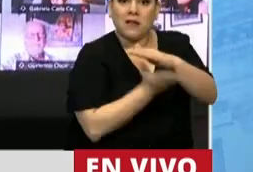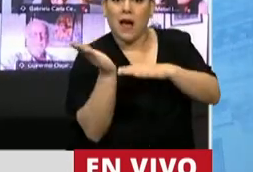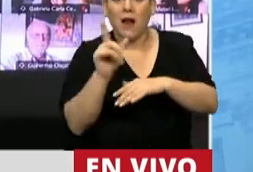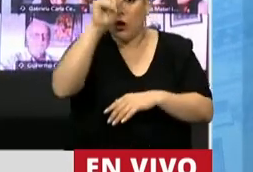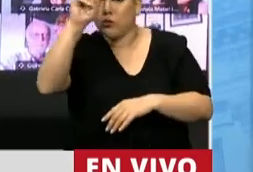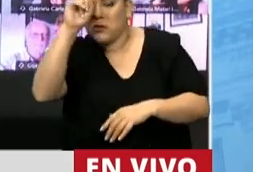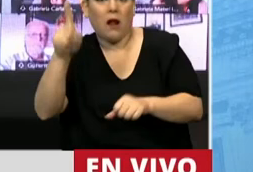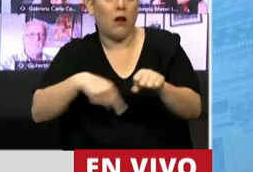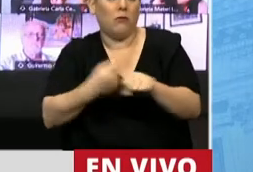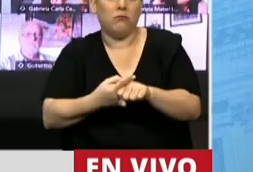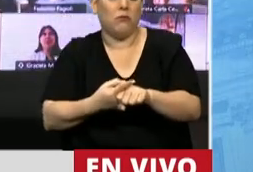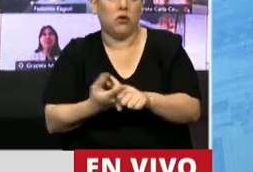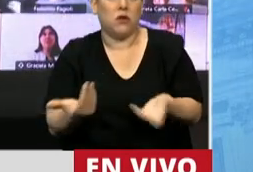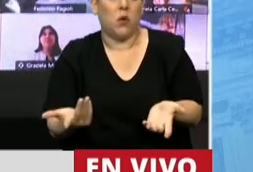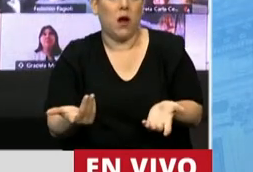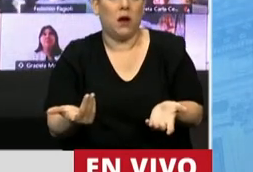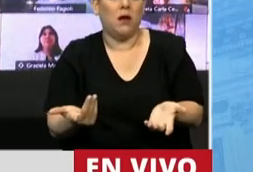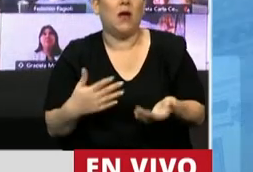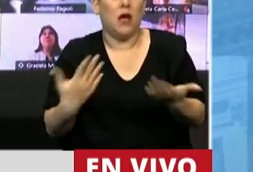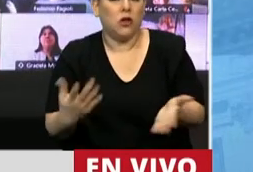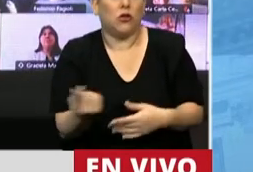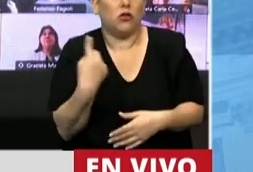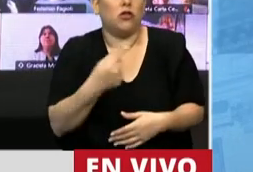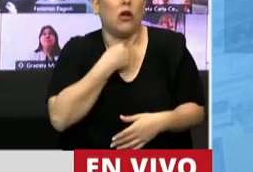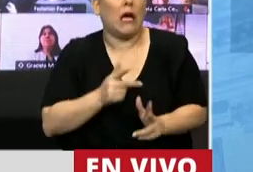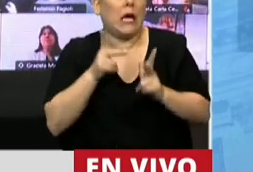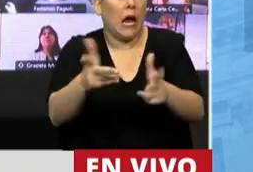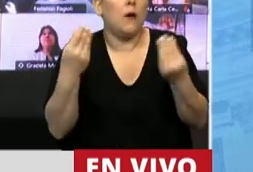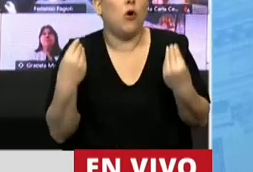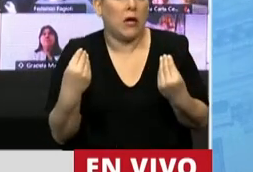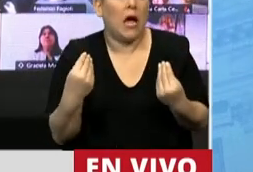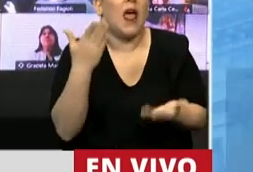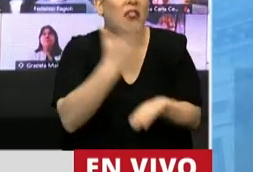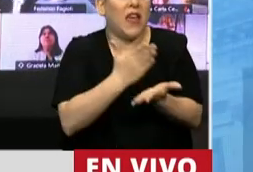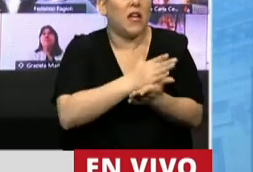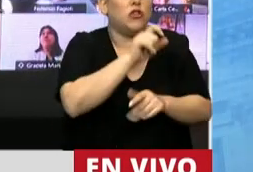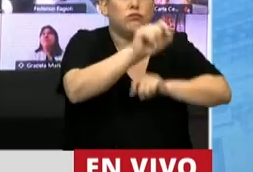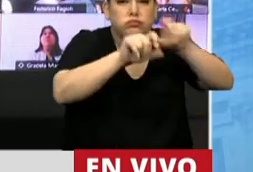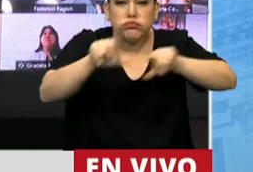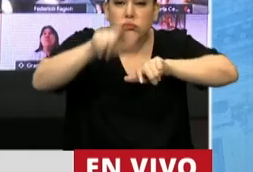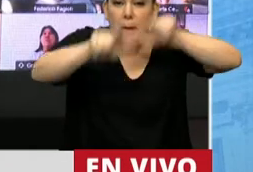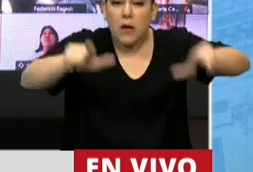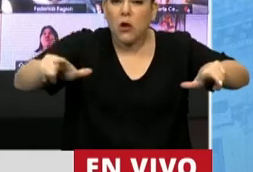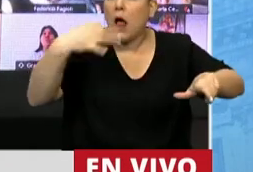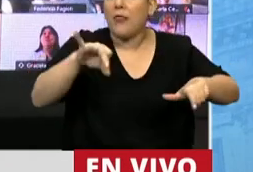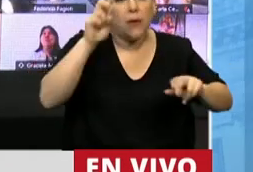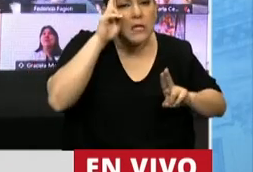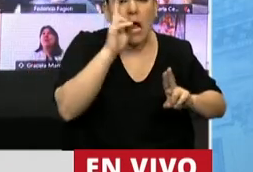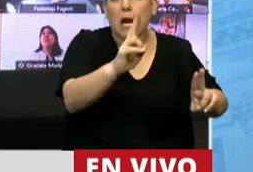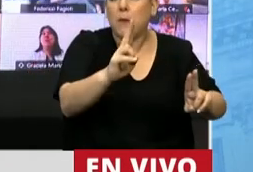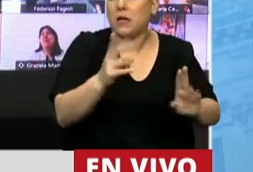Por lo tanto, lo que estamos apelando es a que los derechos individuales deben ser respetados en el marco de la